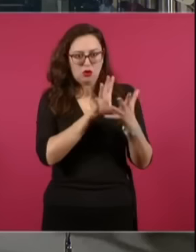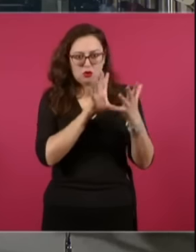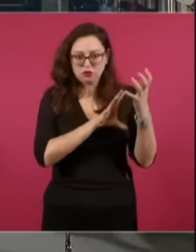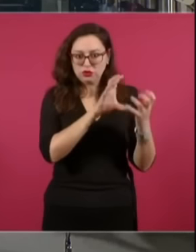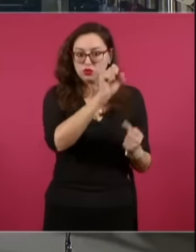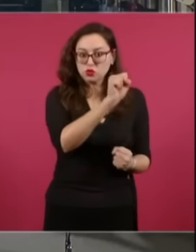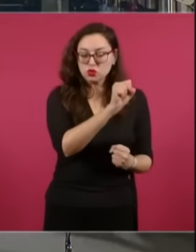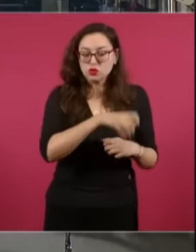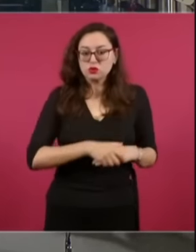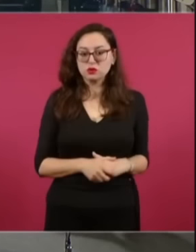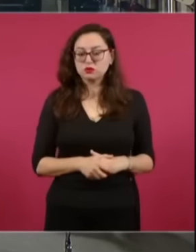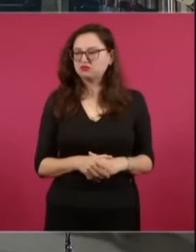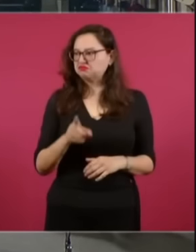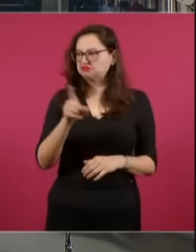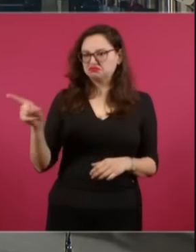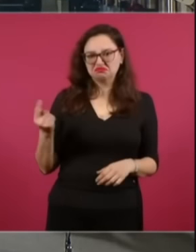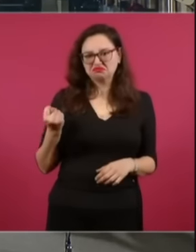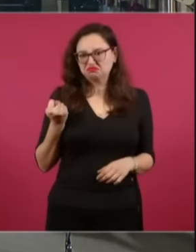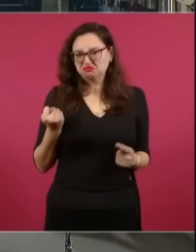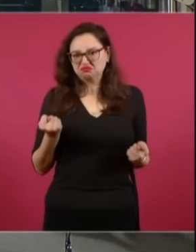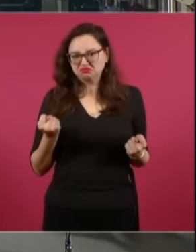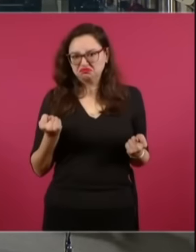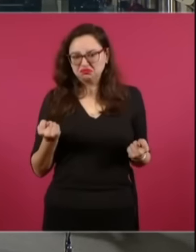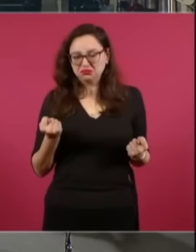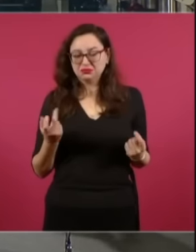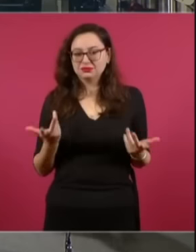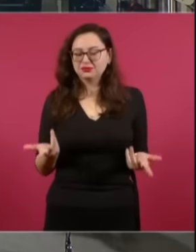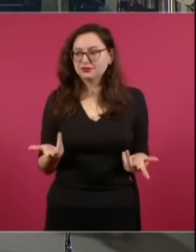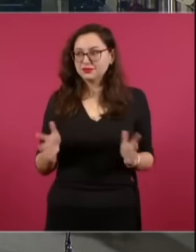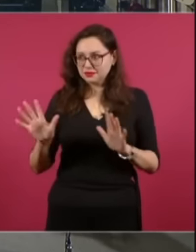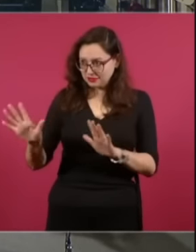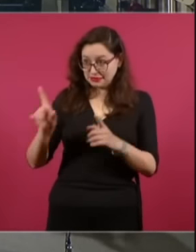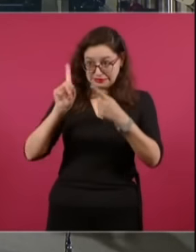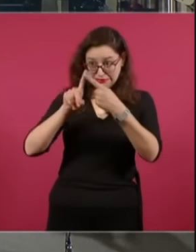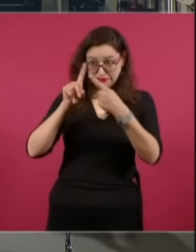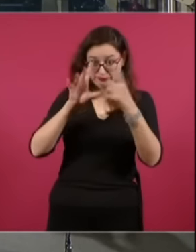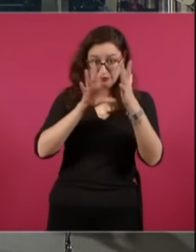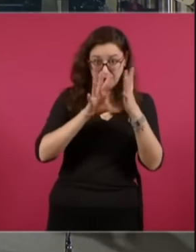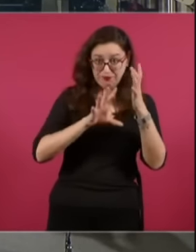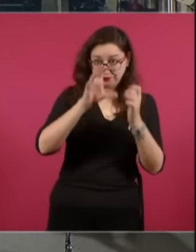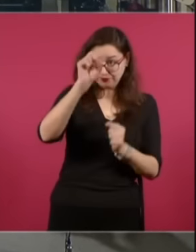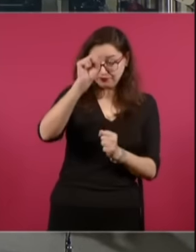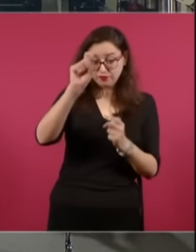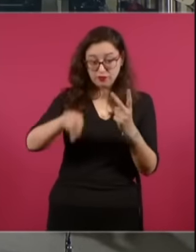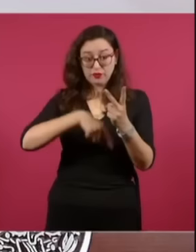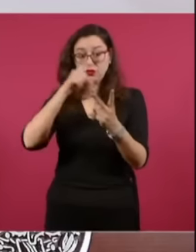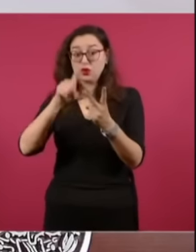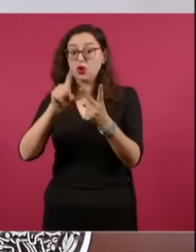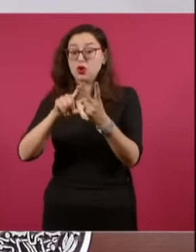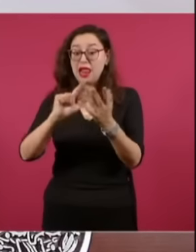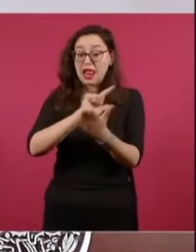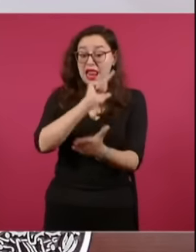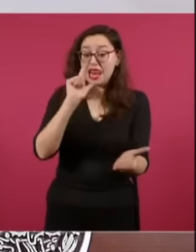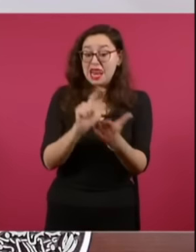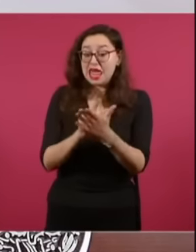Y luego está también en la Ley de Amparo. No procede un